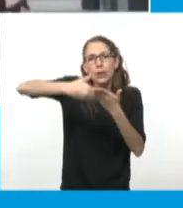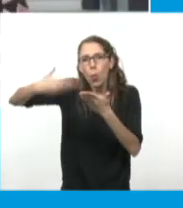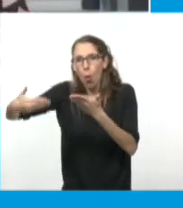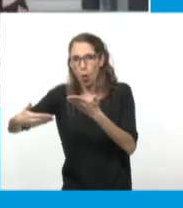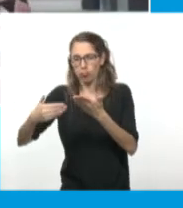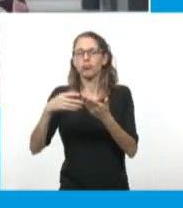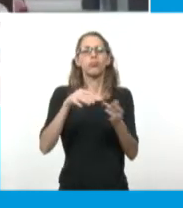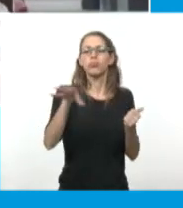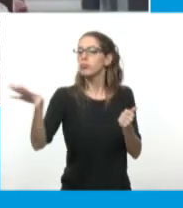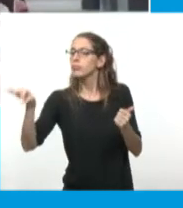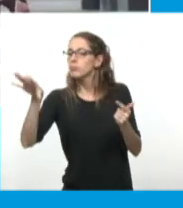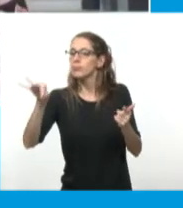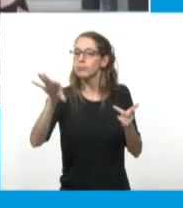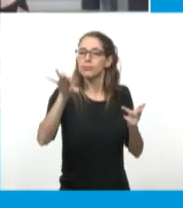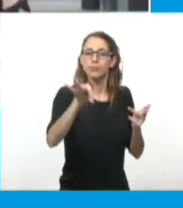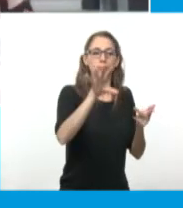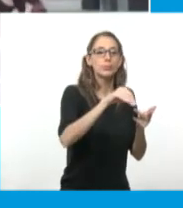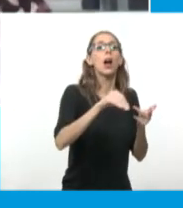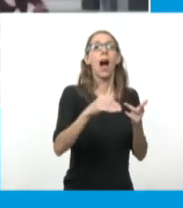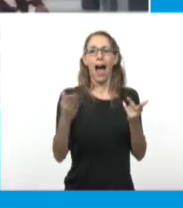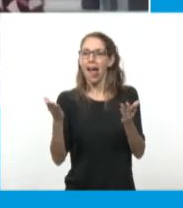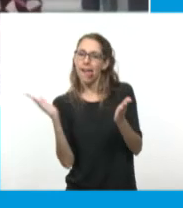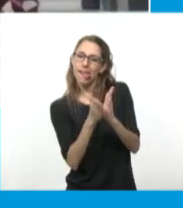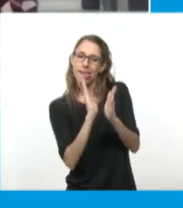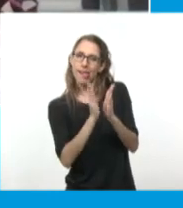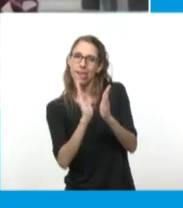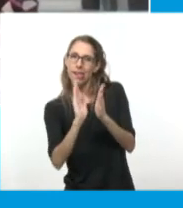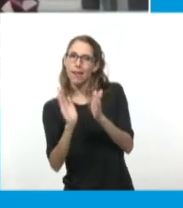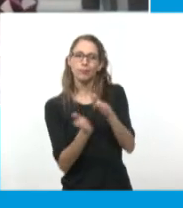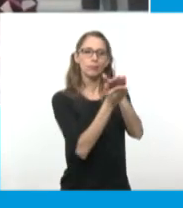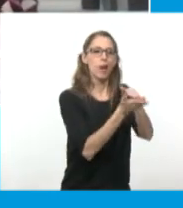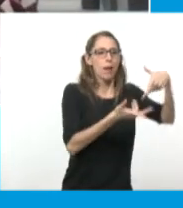llegaban hasta el final de la mesa y se abrochaba ese fanzine. Hermoso.